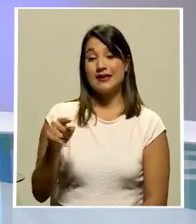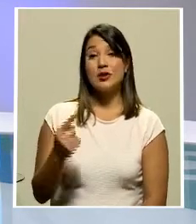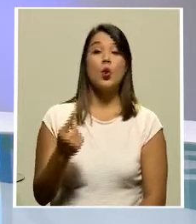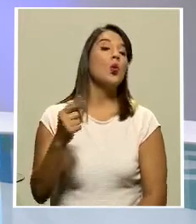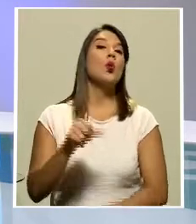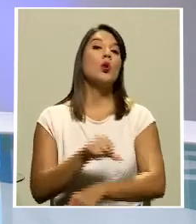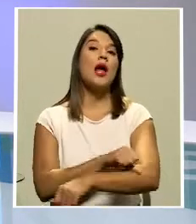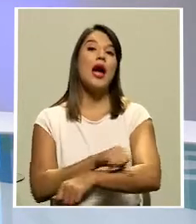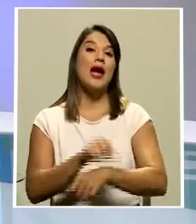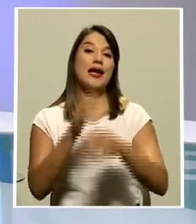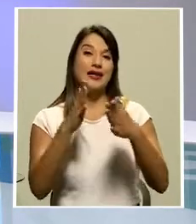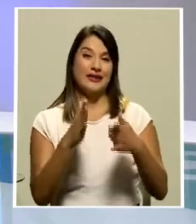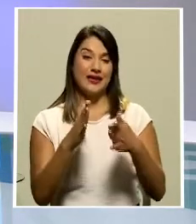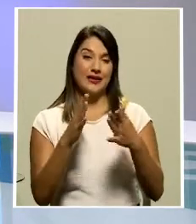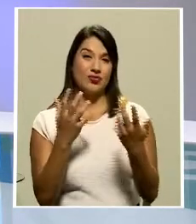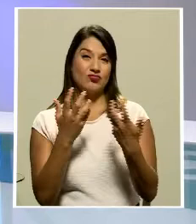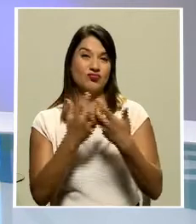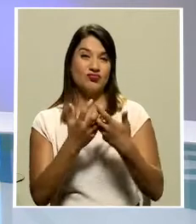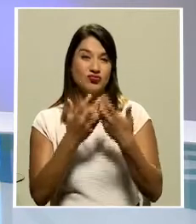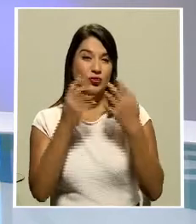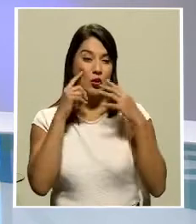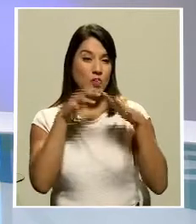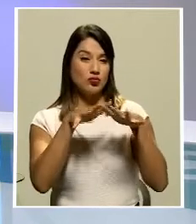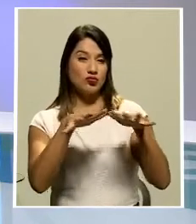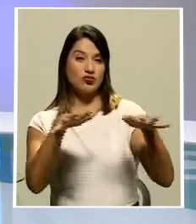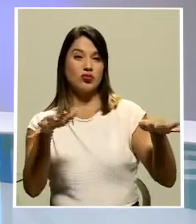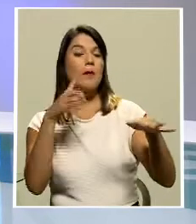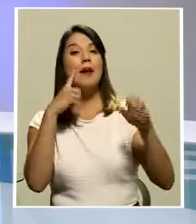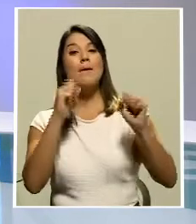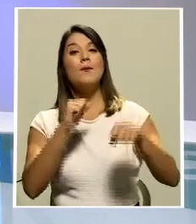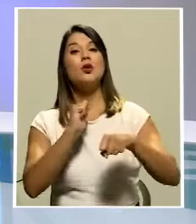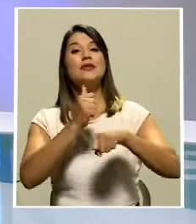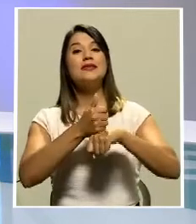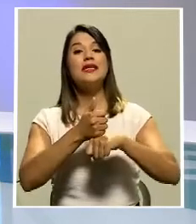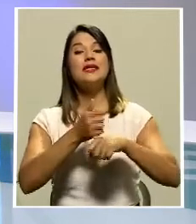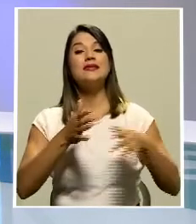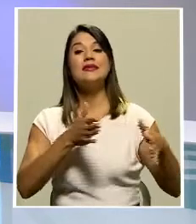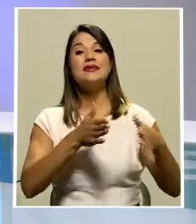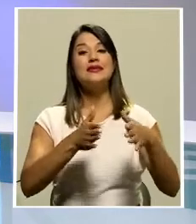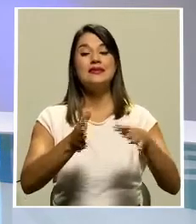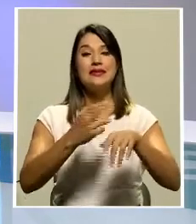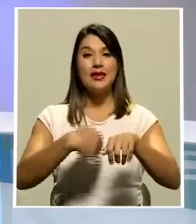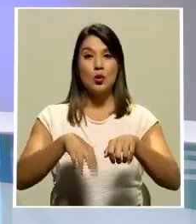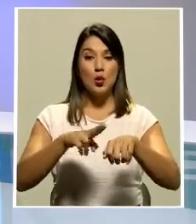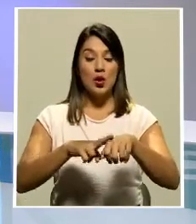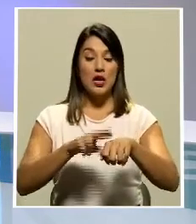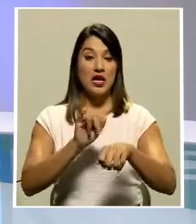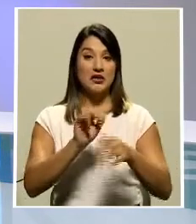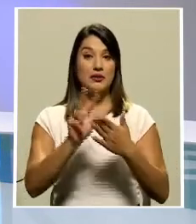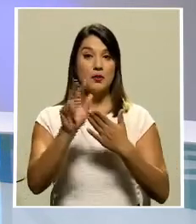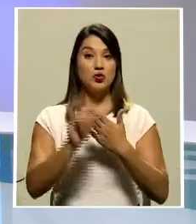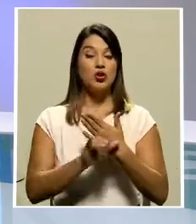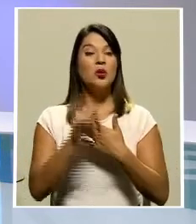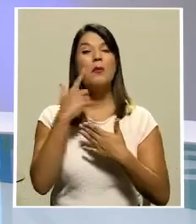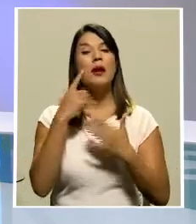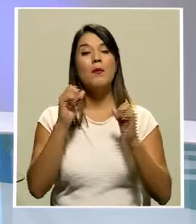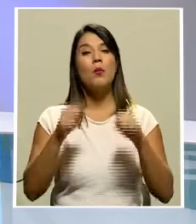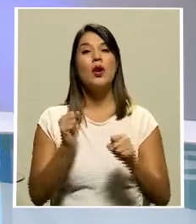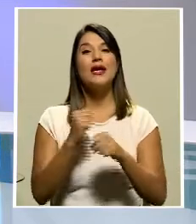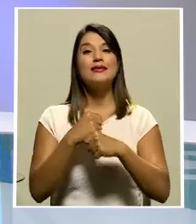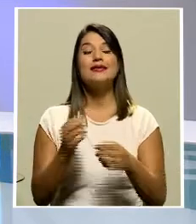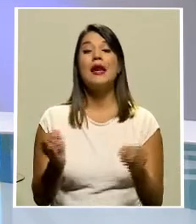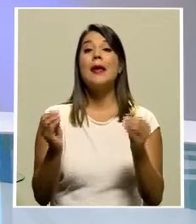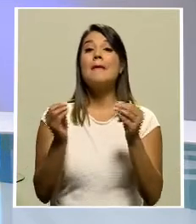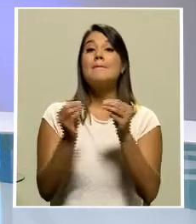paisajísticas que impulsa la creación de las rutas naturbanas un proyecto para hacer más